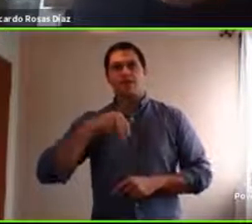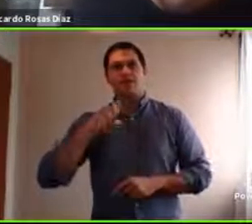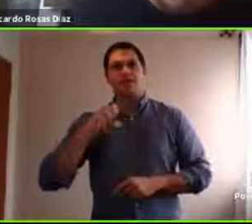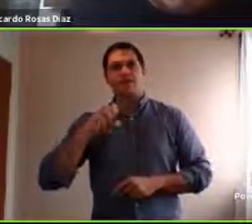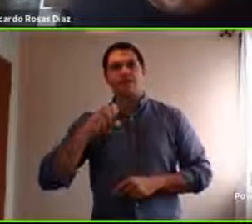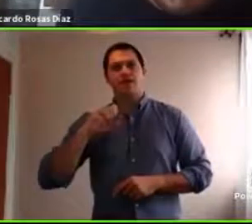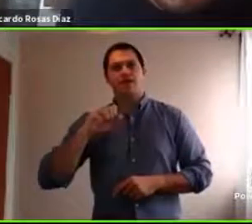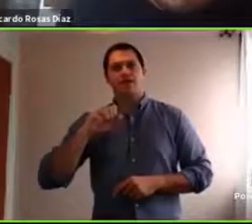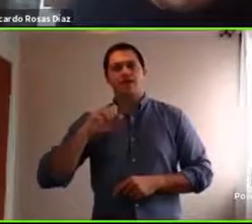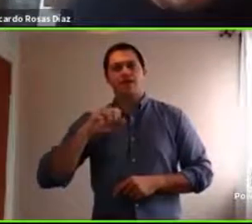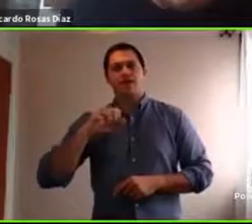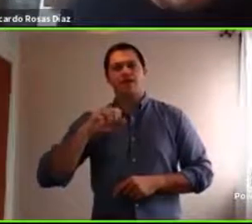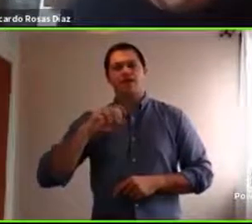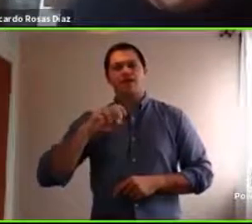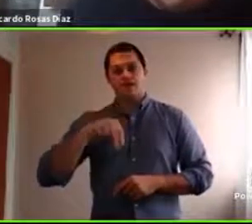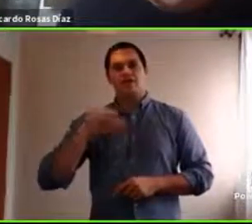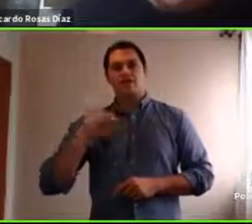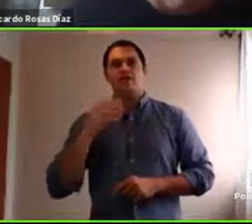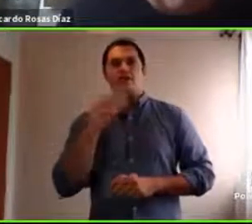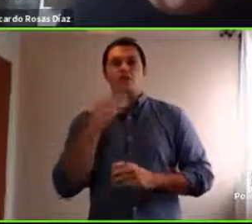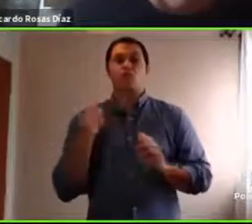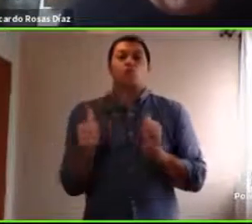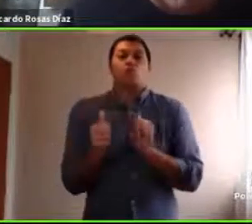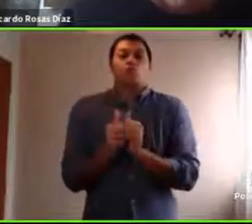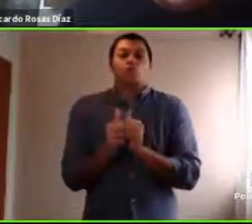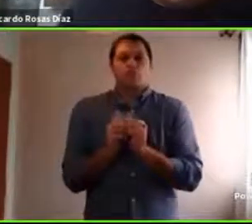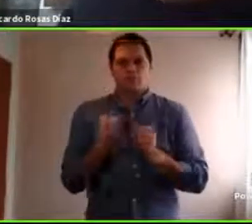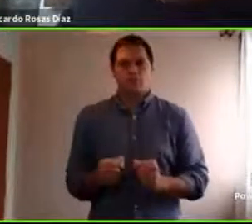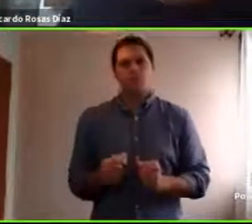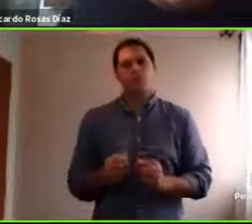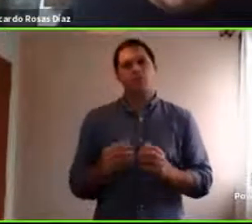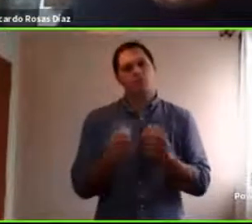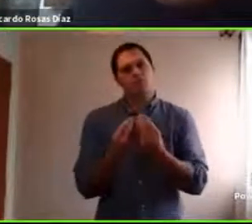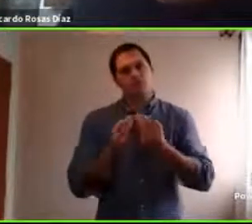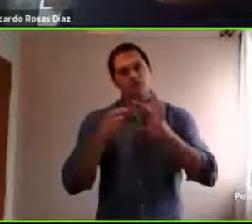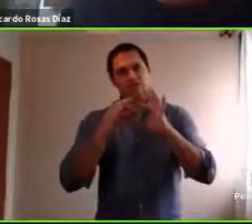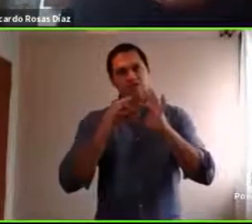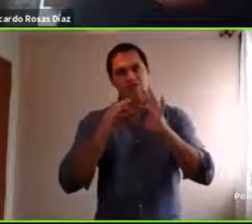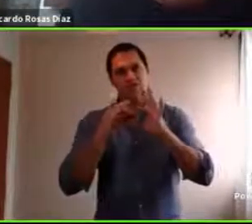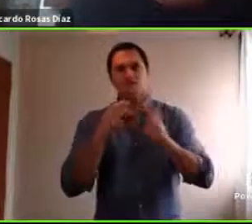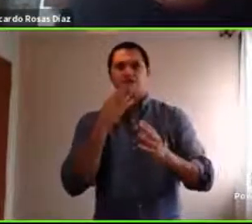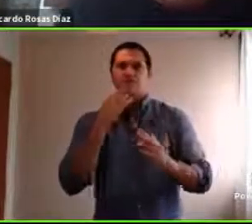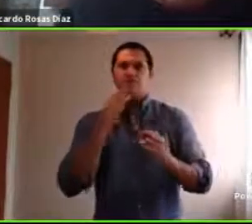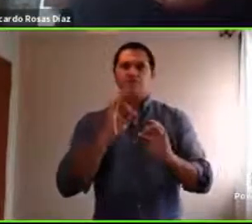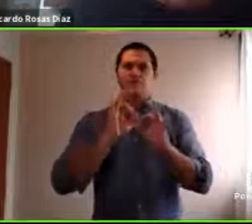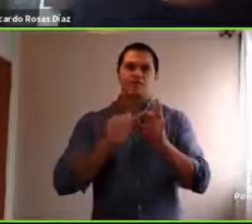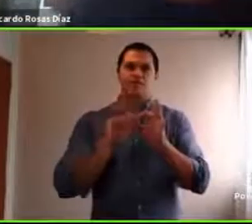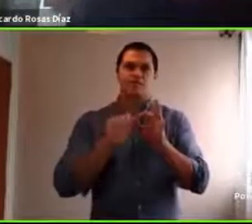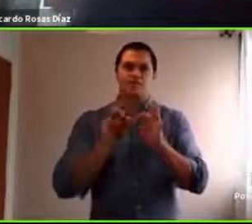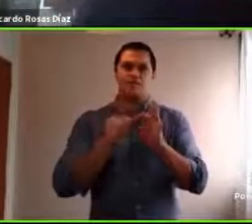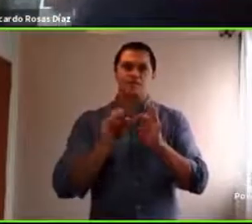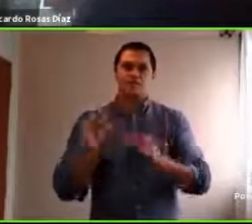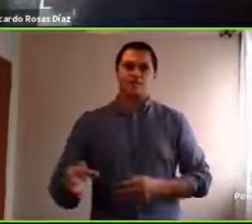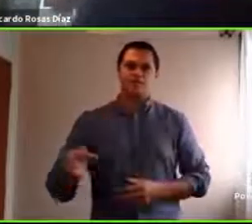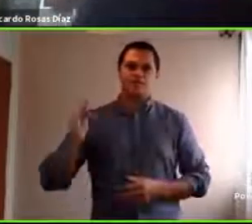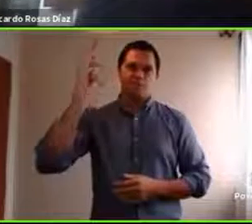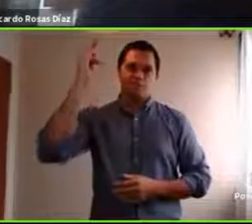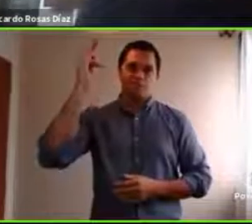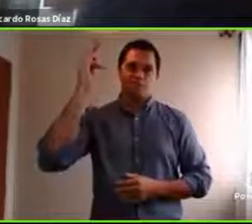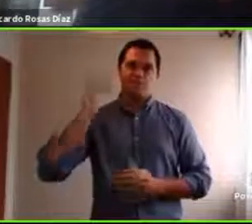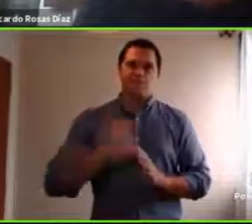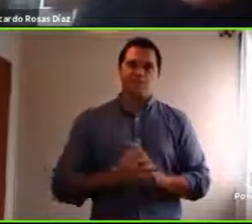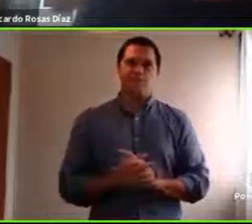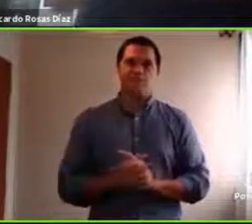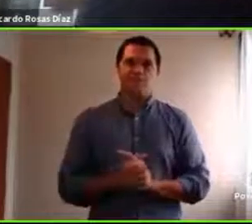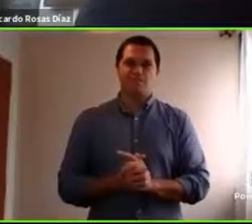muchas gracias ha sido realmente muy muy interesante Fabrizio nuestro gran intérprete de